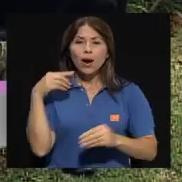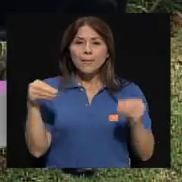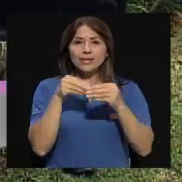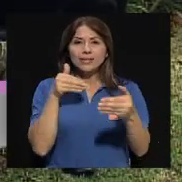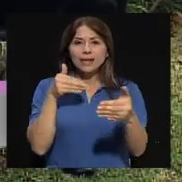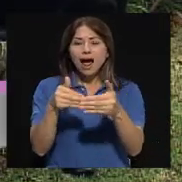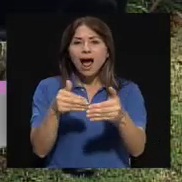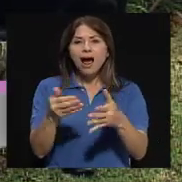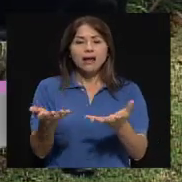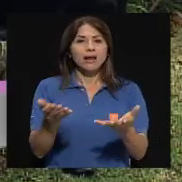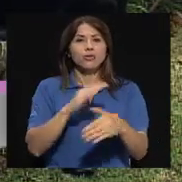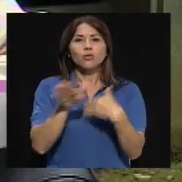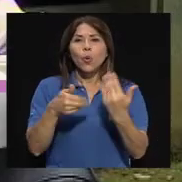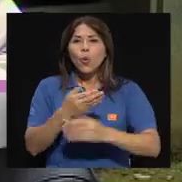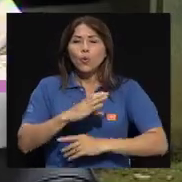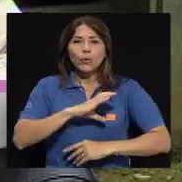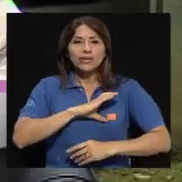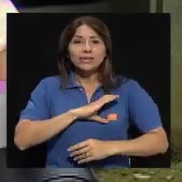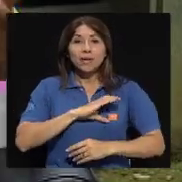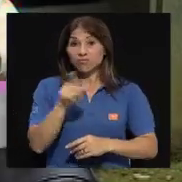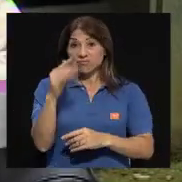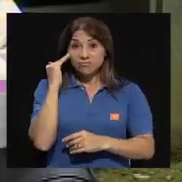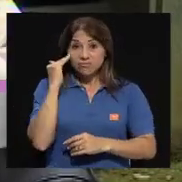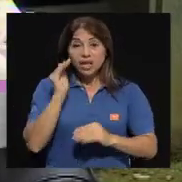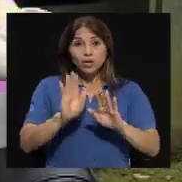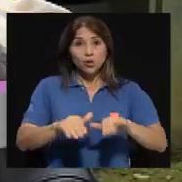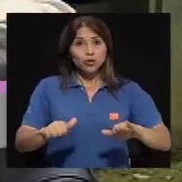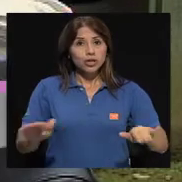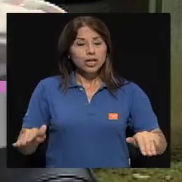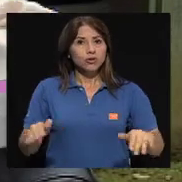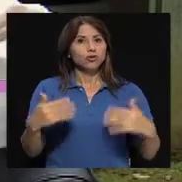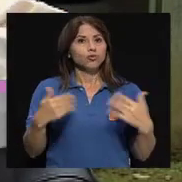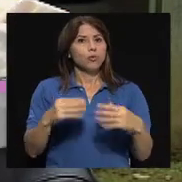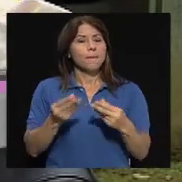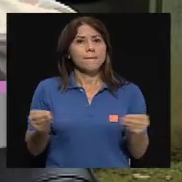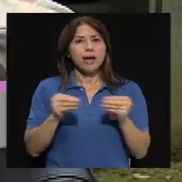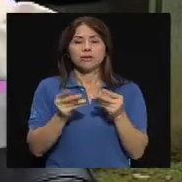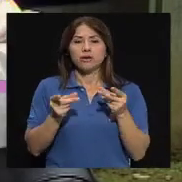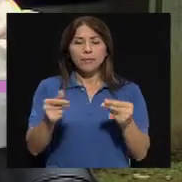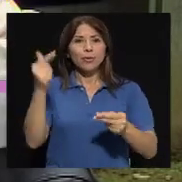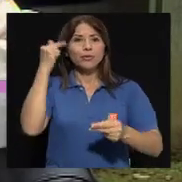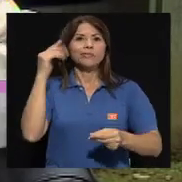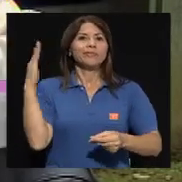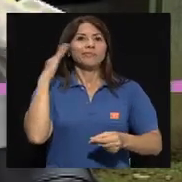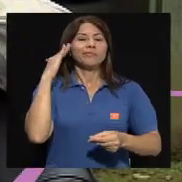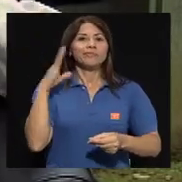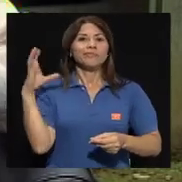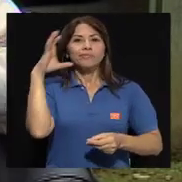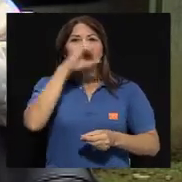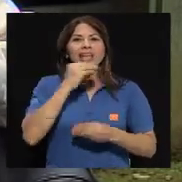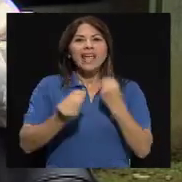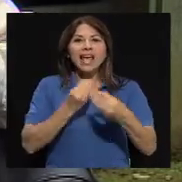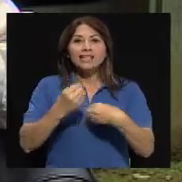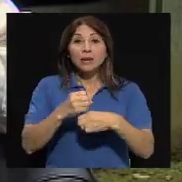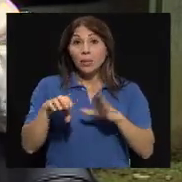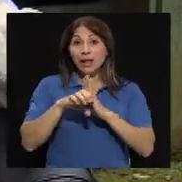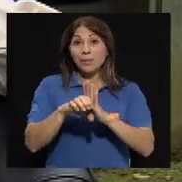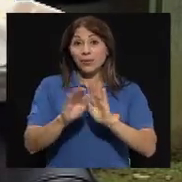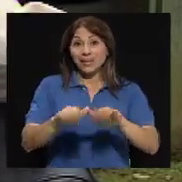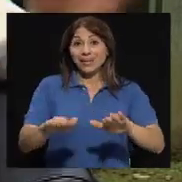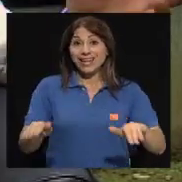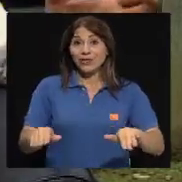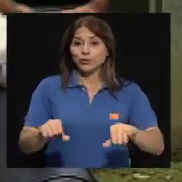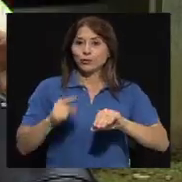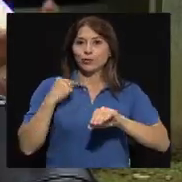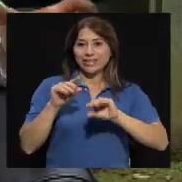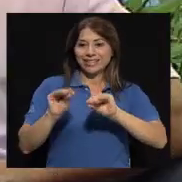los niños aprenden tan rápido y reaccionan mejor que los adultos, porque ellos son muy concretos, y usted les enseña, tienen que salir por aquí, tener